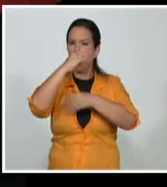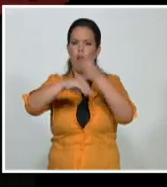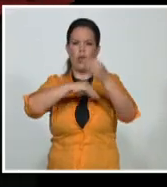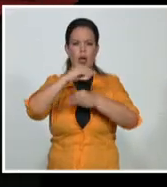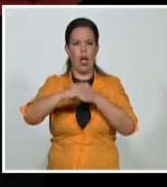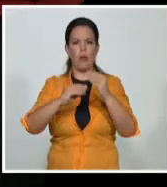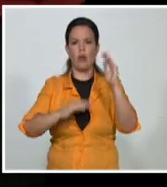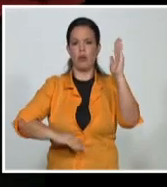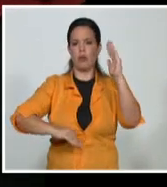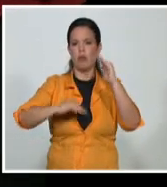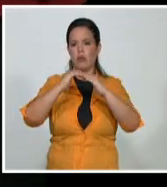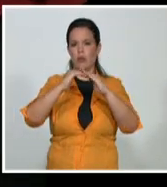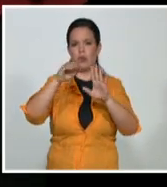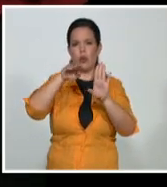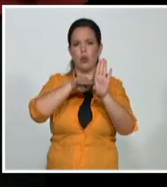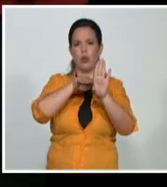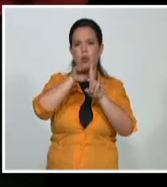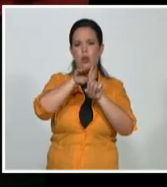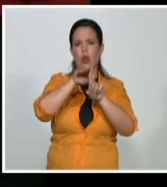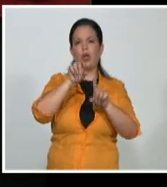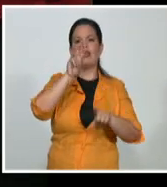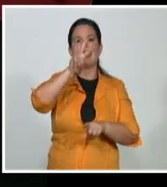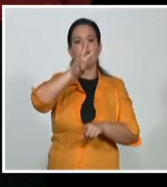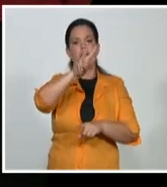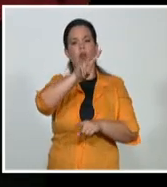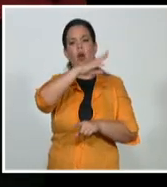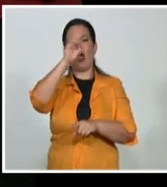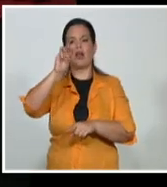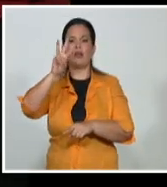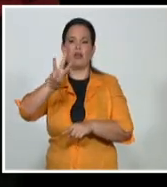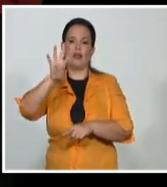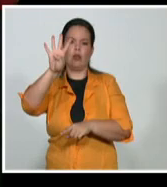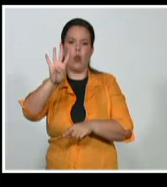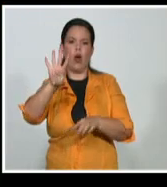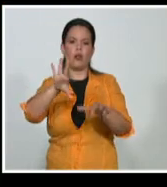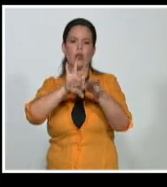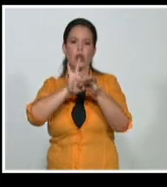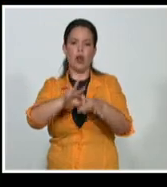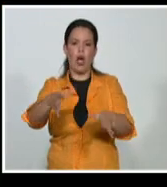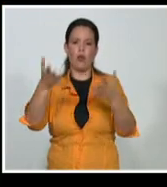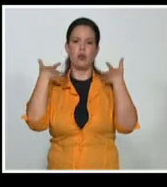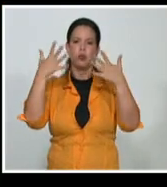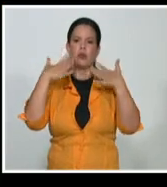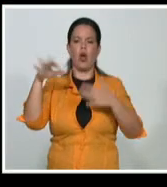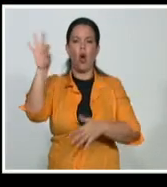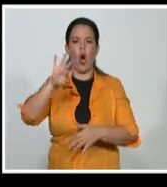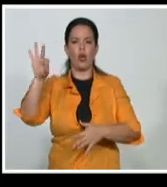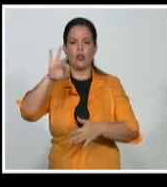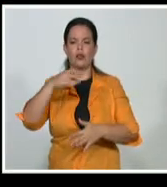32 y hasta 34 grados Celsius en el oriente del país. Esto es todo en cuanto al tiempo. Que tengan un feliz día. ¡Gracias! ¡Gracias! ¡Gracias!